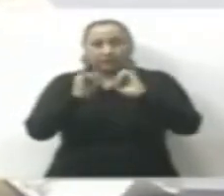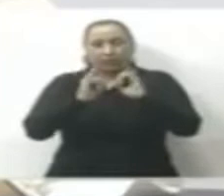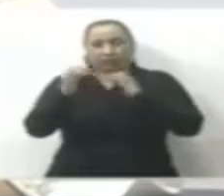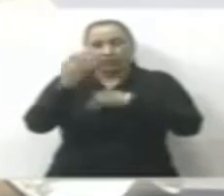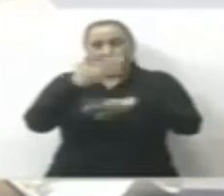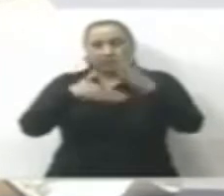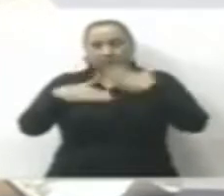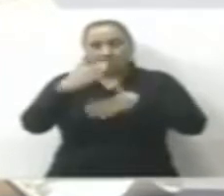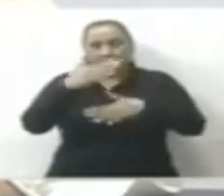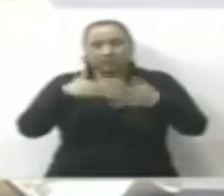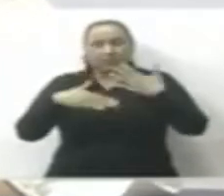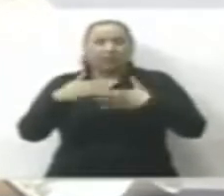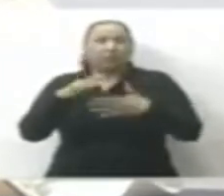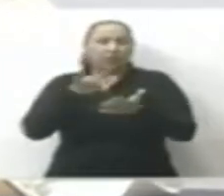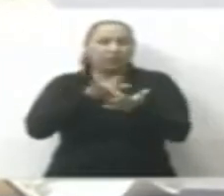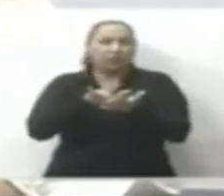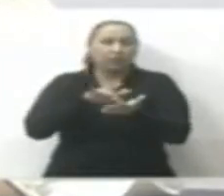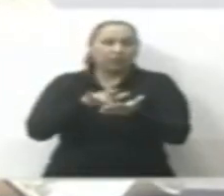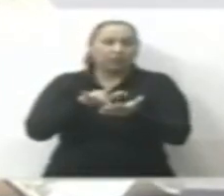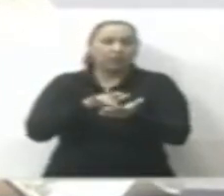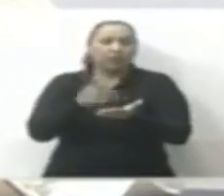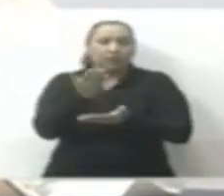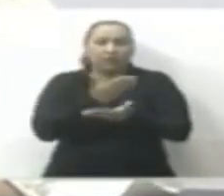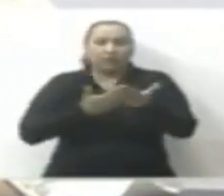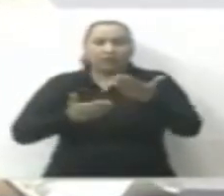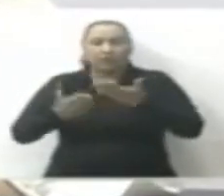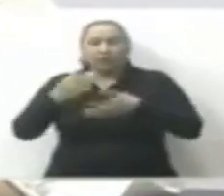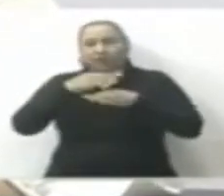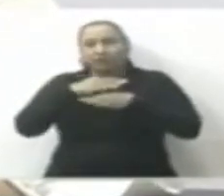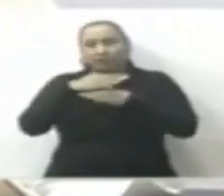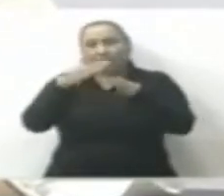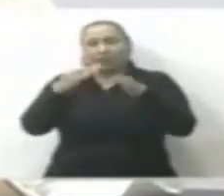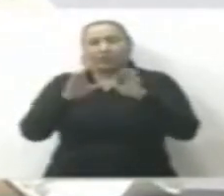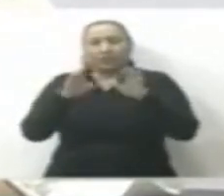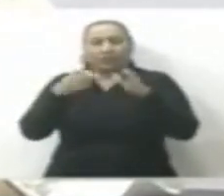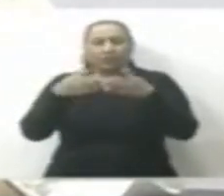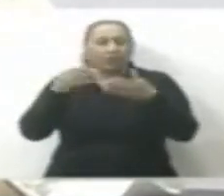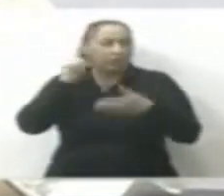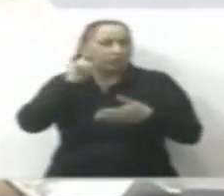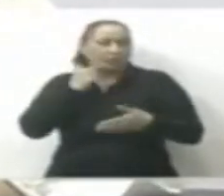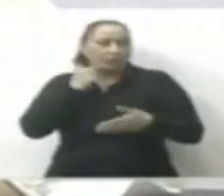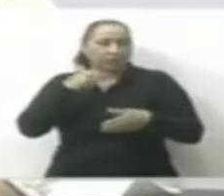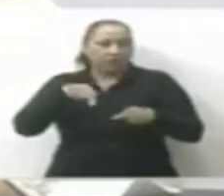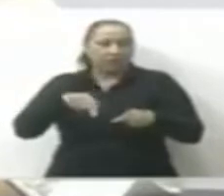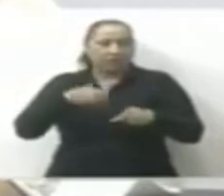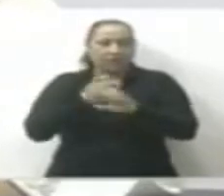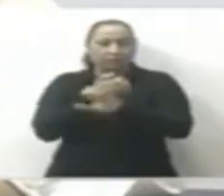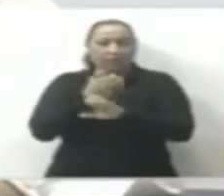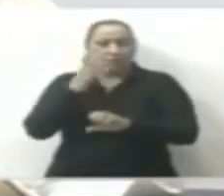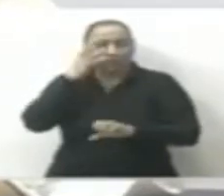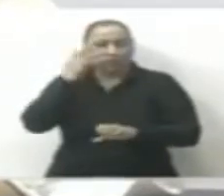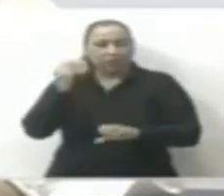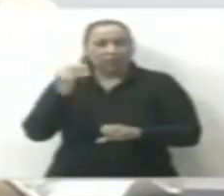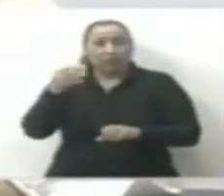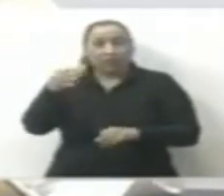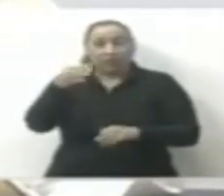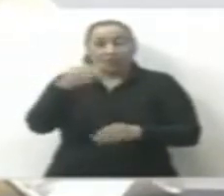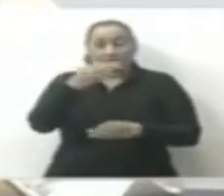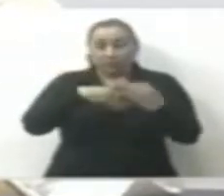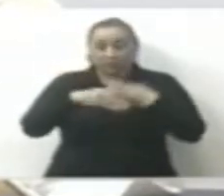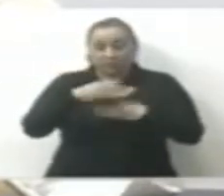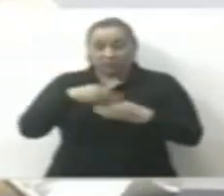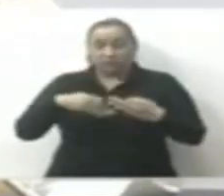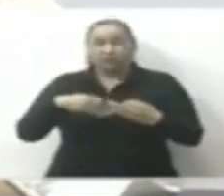señas mexicana por su apoyo para compartir el mensaje con la comunidad sorda en la entidad. A todas y a todos ustedes,